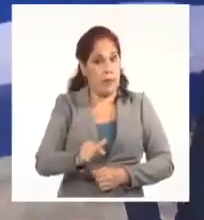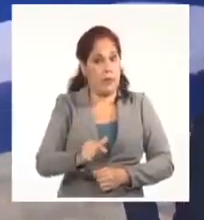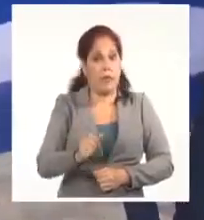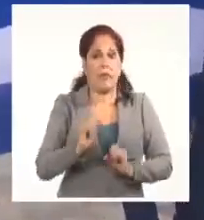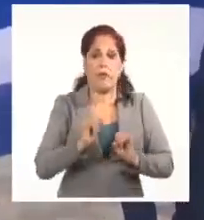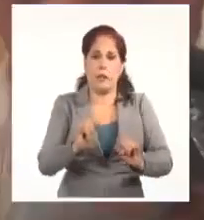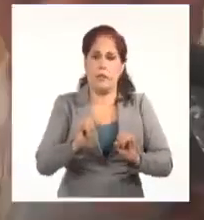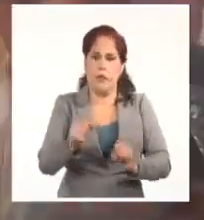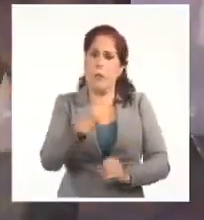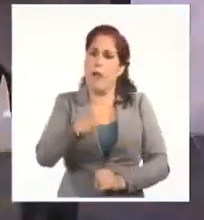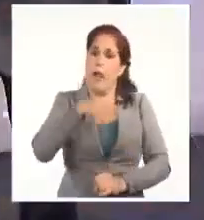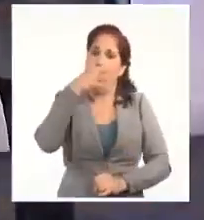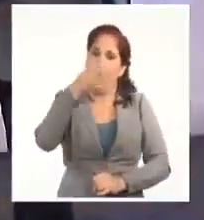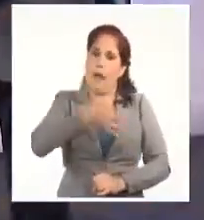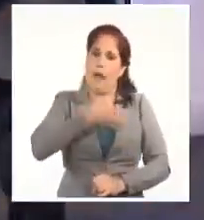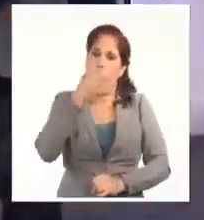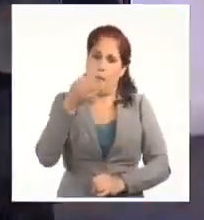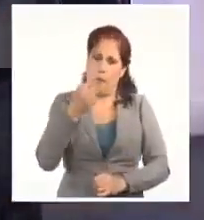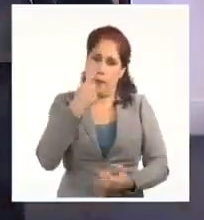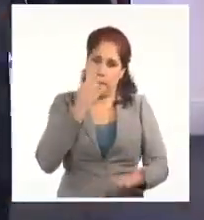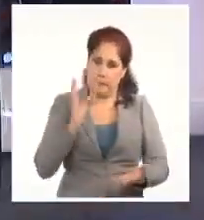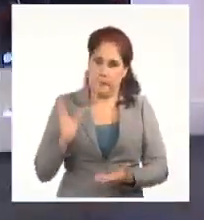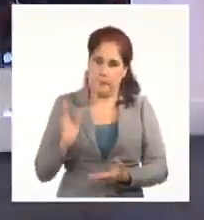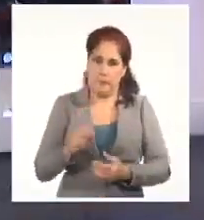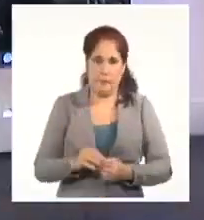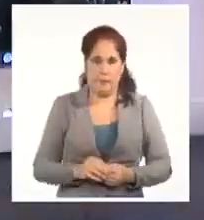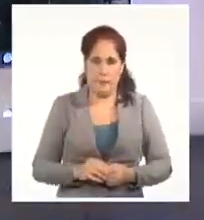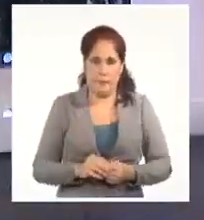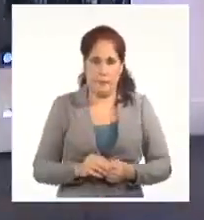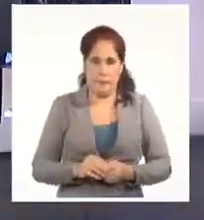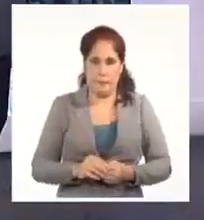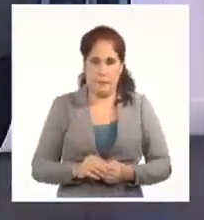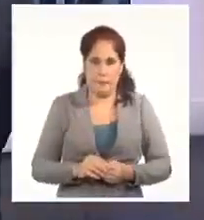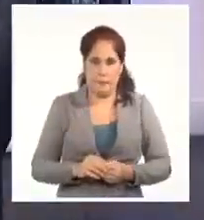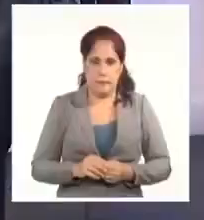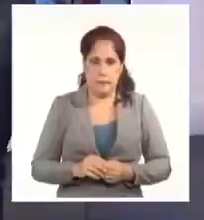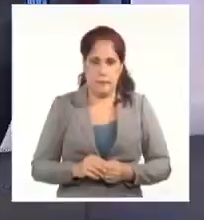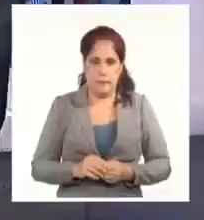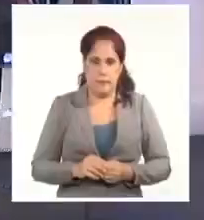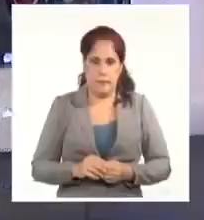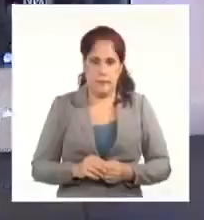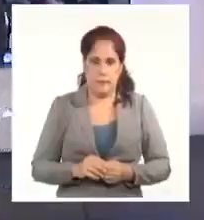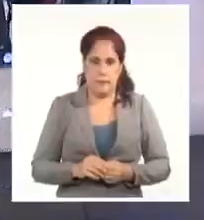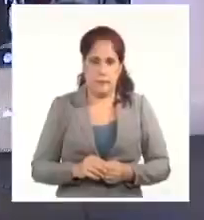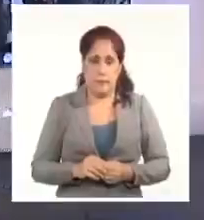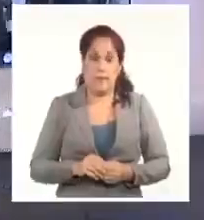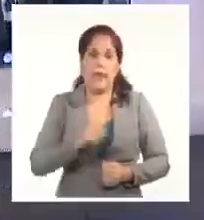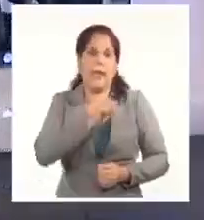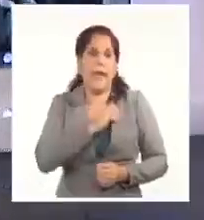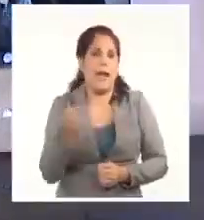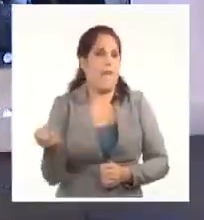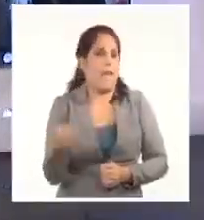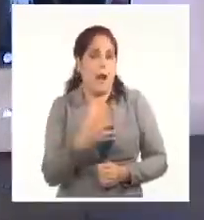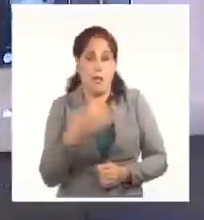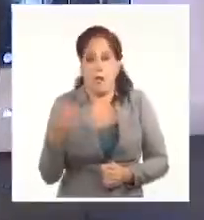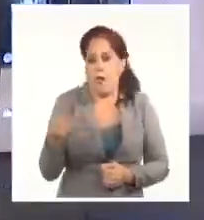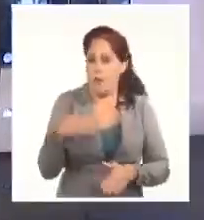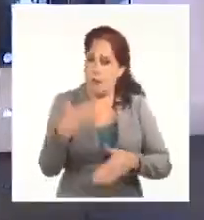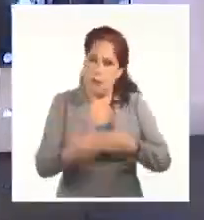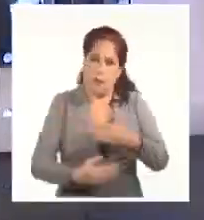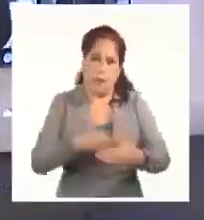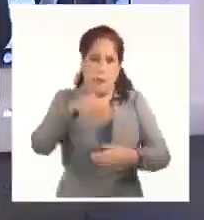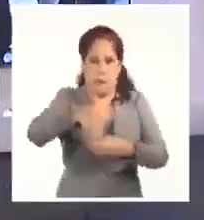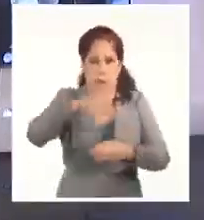también se explican por sí solas. Pero van aún más lejos en su afán de desestabilizar a nuestro